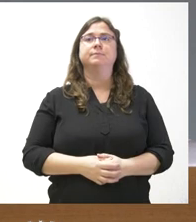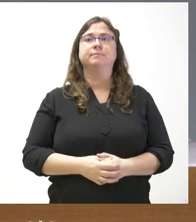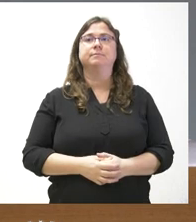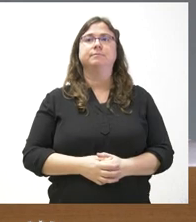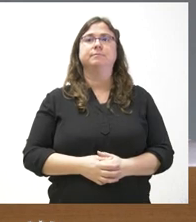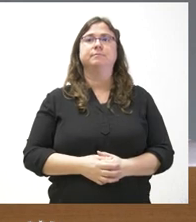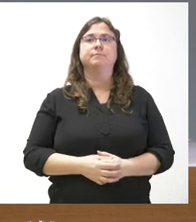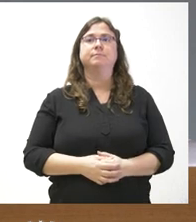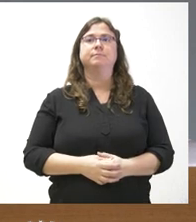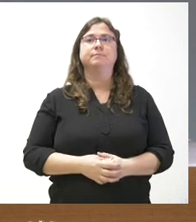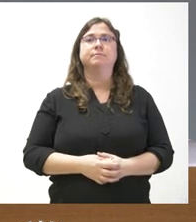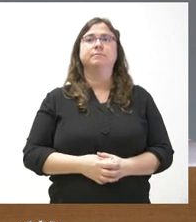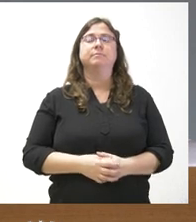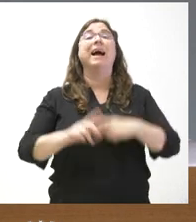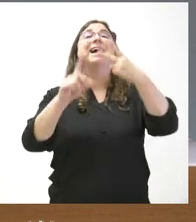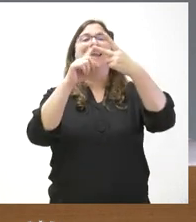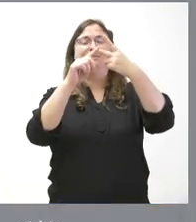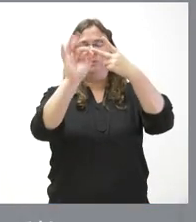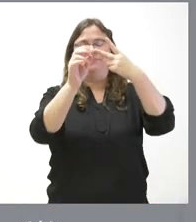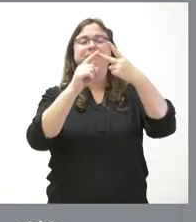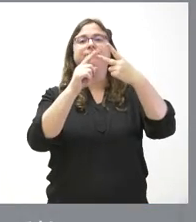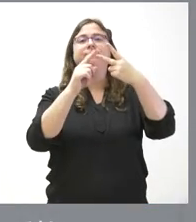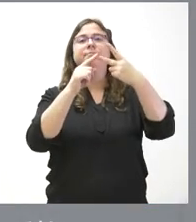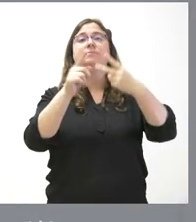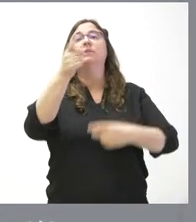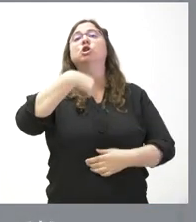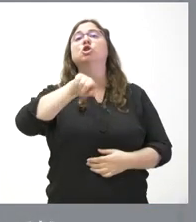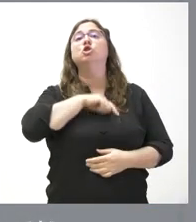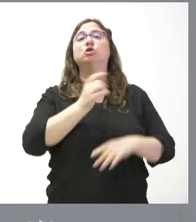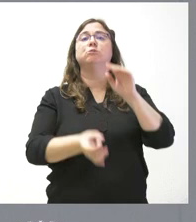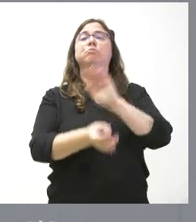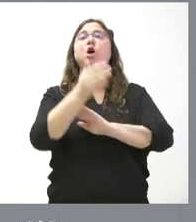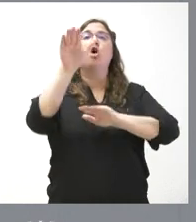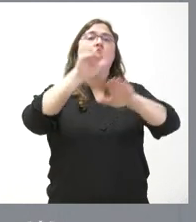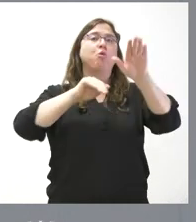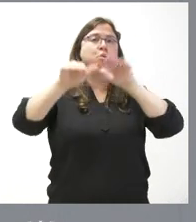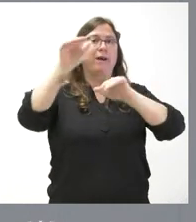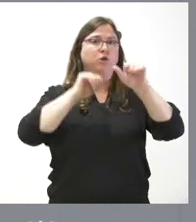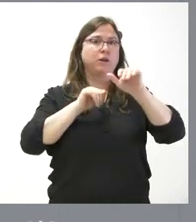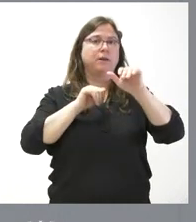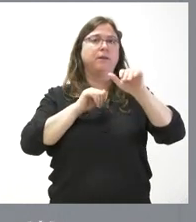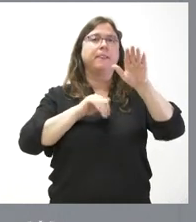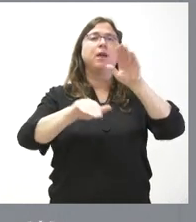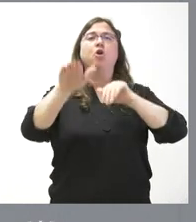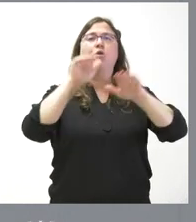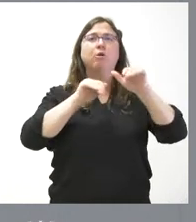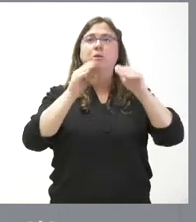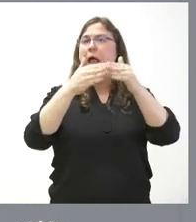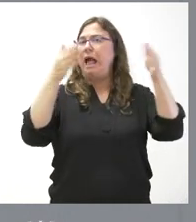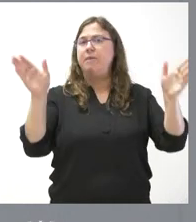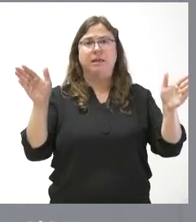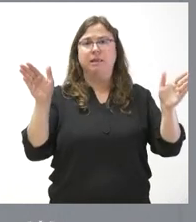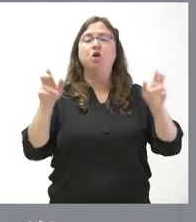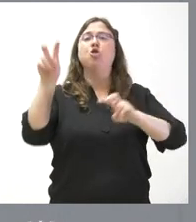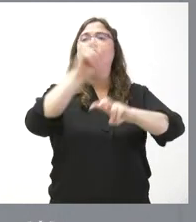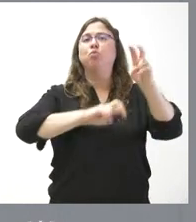La segunda cuestión, pues nosotros hemos hecho una convocatoria, la convocatoria es abierta y lo que busca